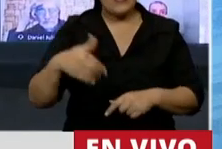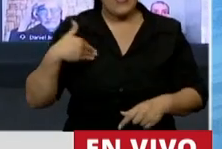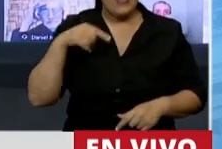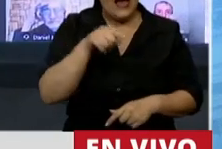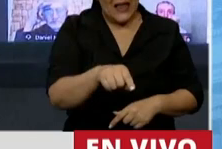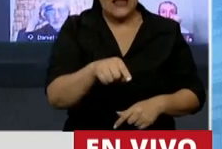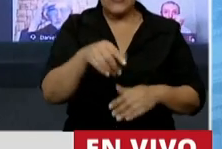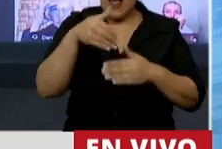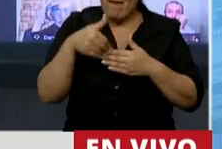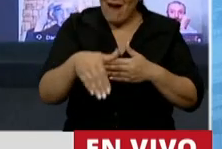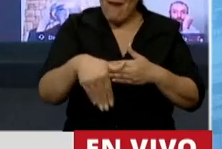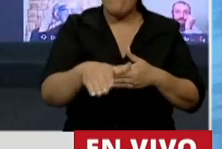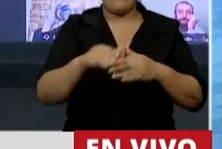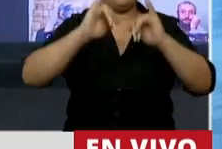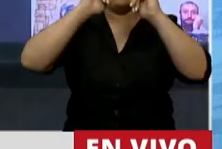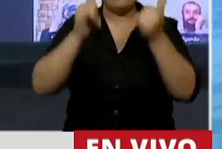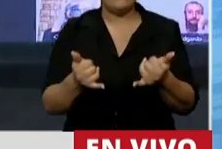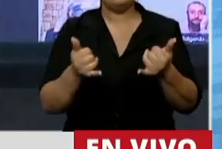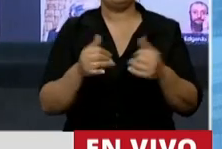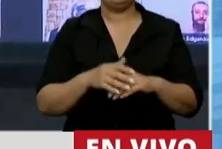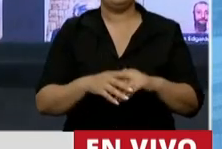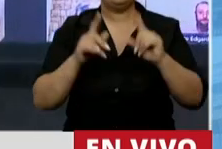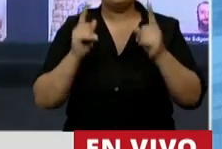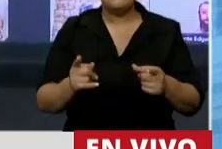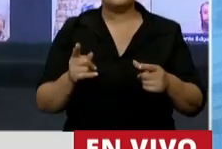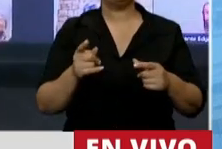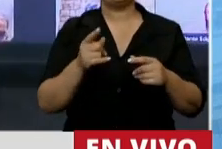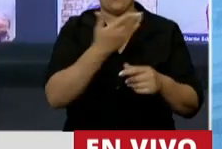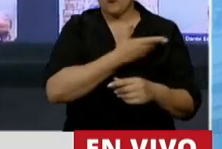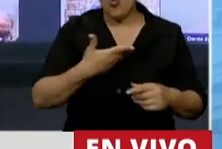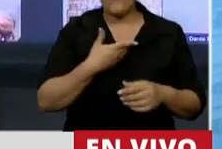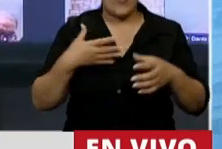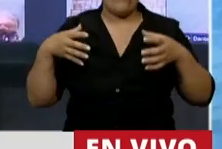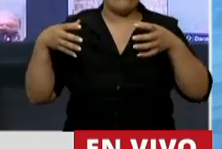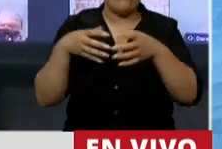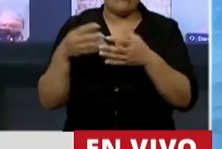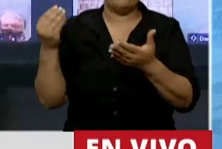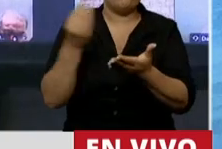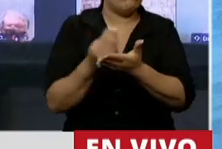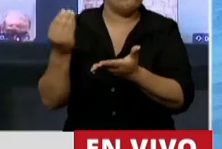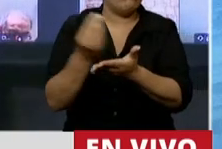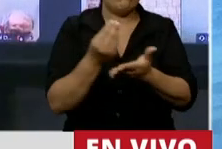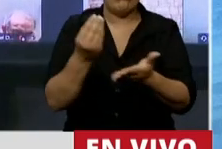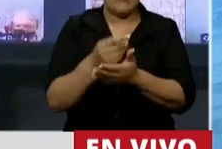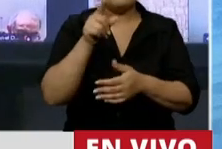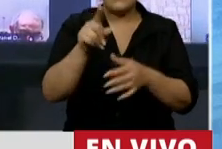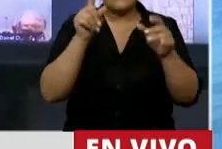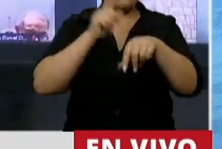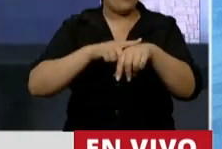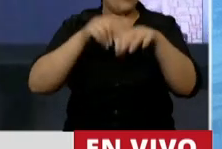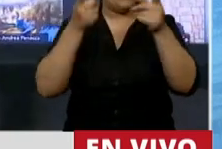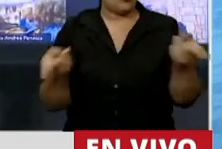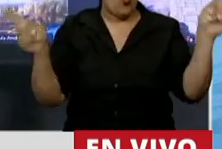va acompasada en todos los gobiernos desde el advenimiento de la